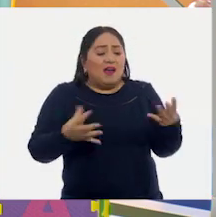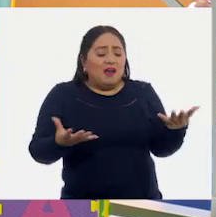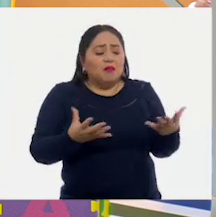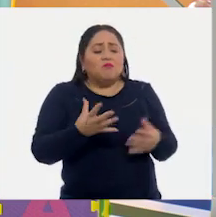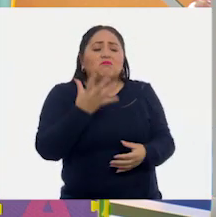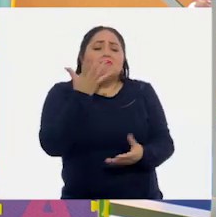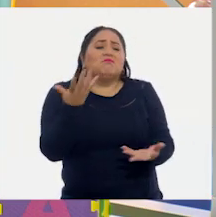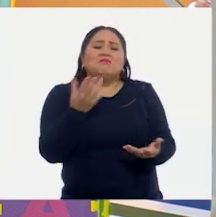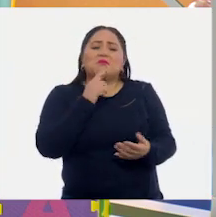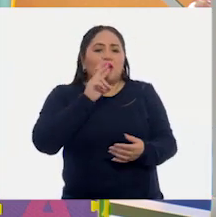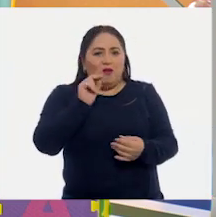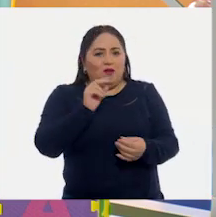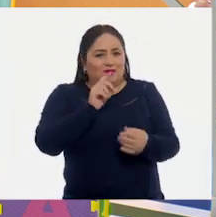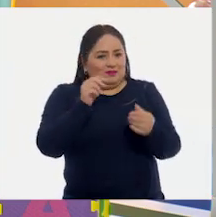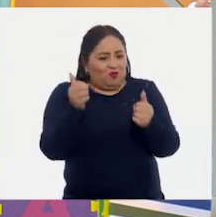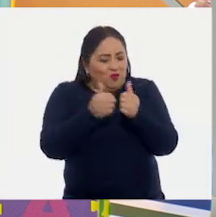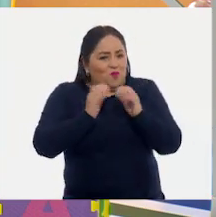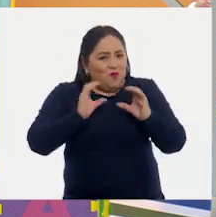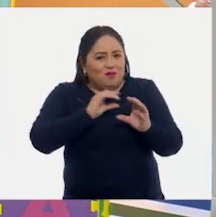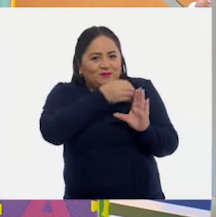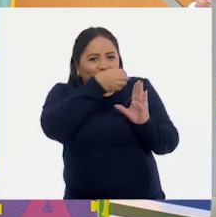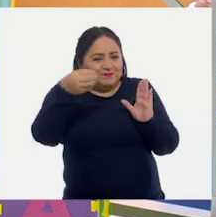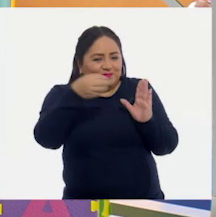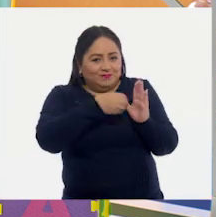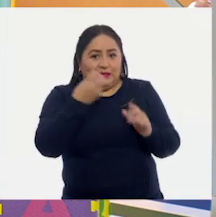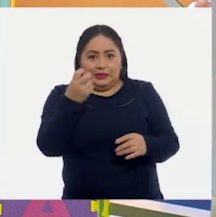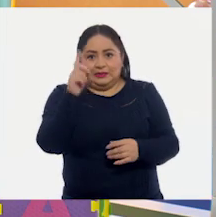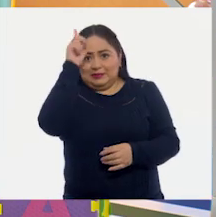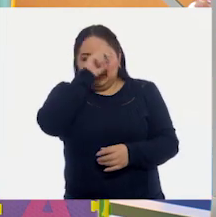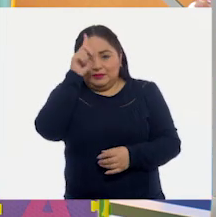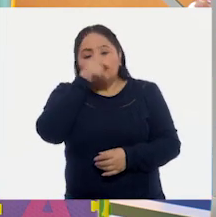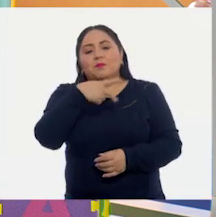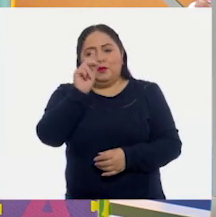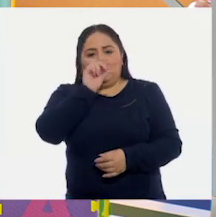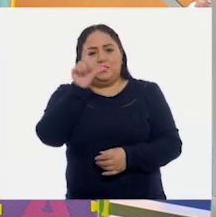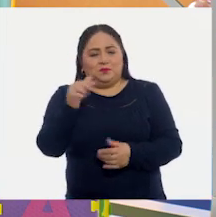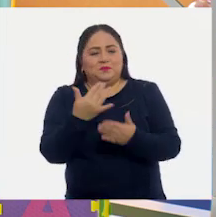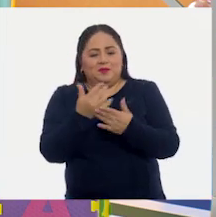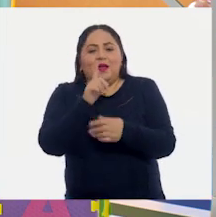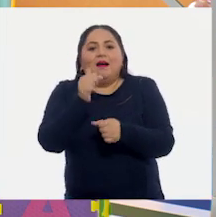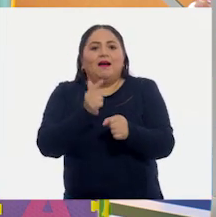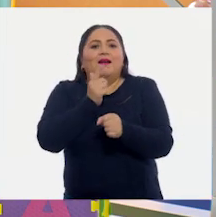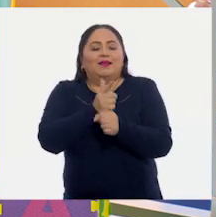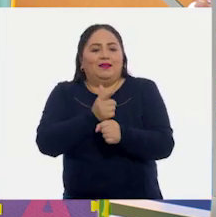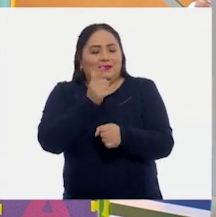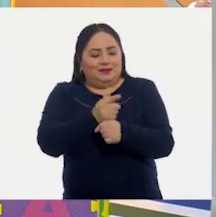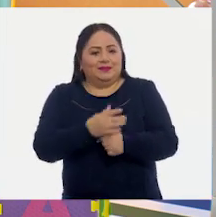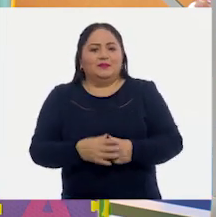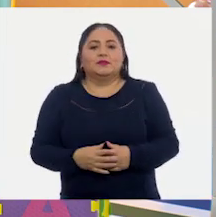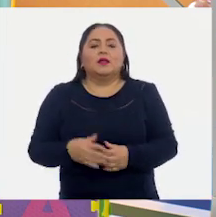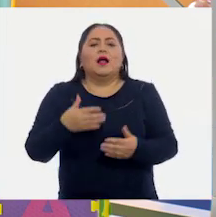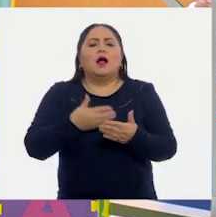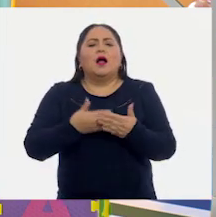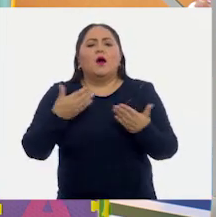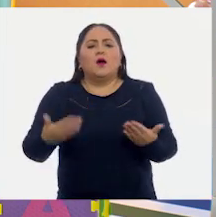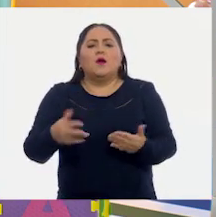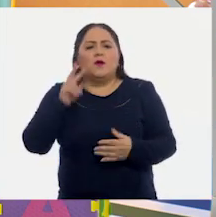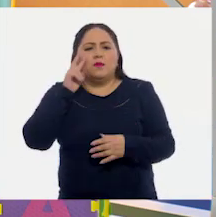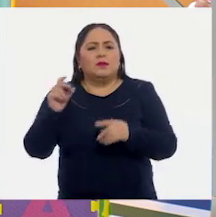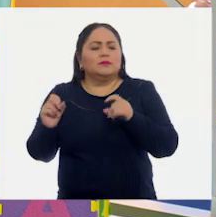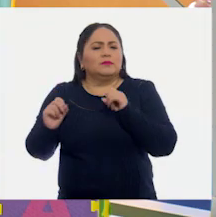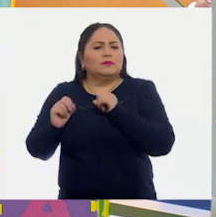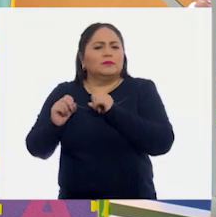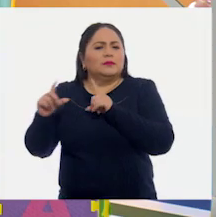¿verdad? Y falta otro elemento en esa recomendación, pero ahorita lo vamos a ir descubriendo. Entonces, vamos a ver en la pantalla,